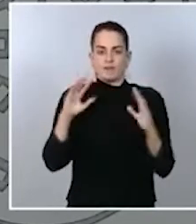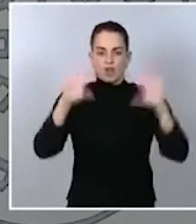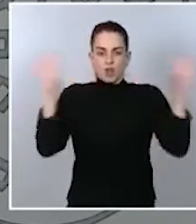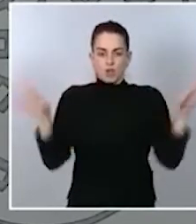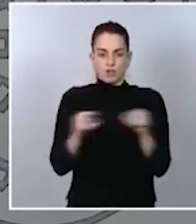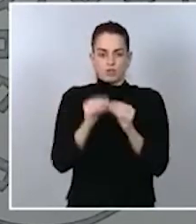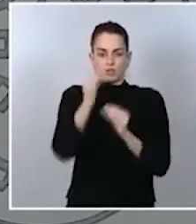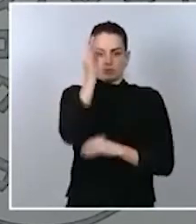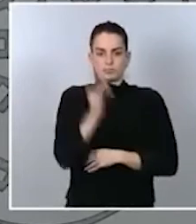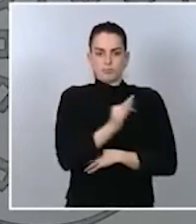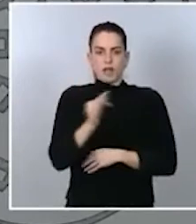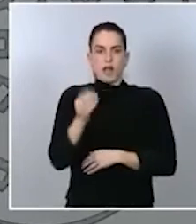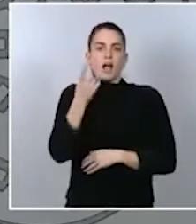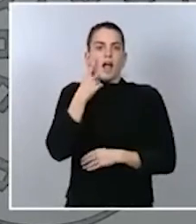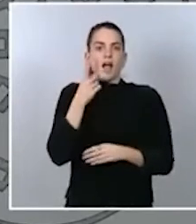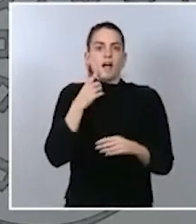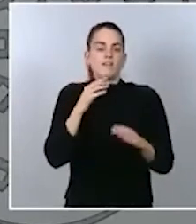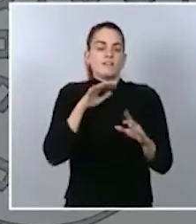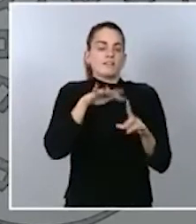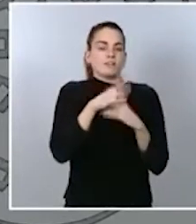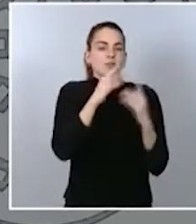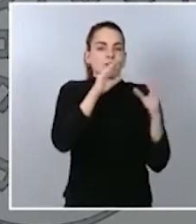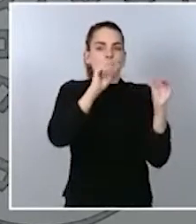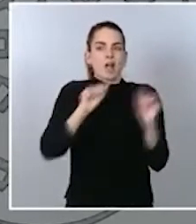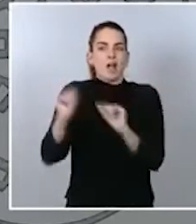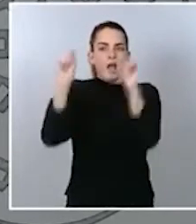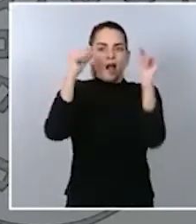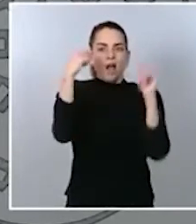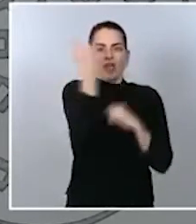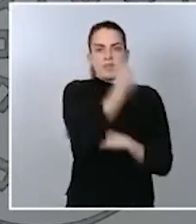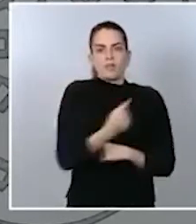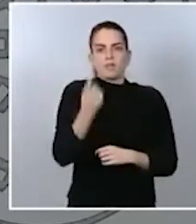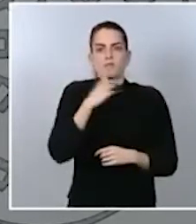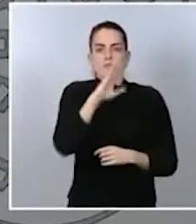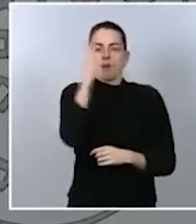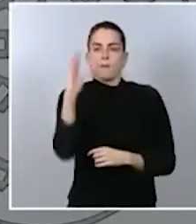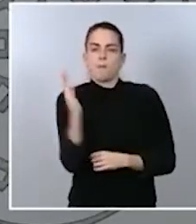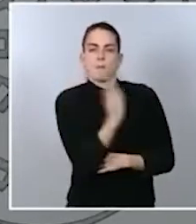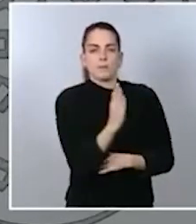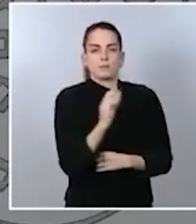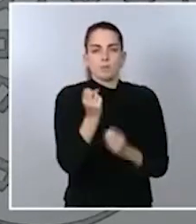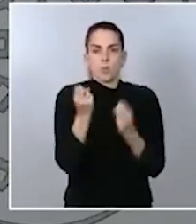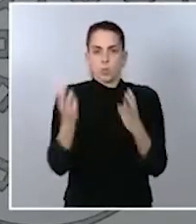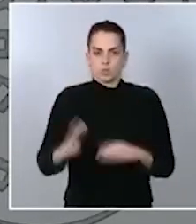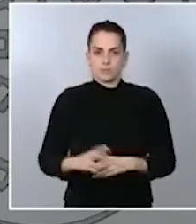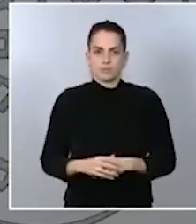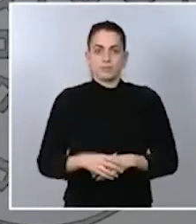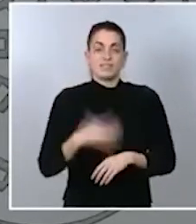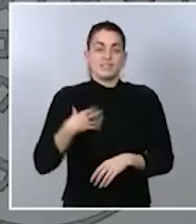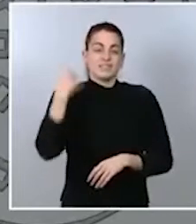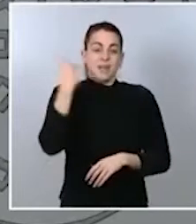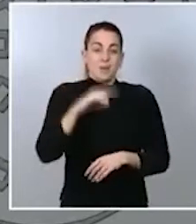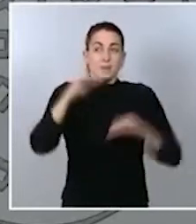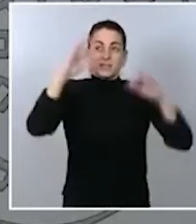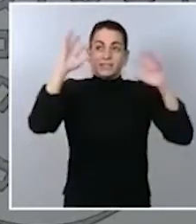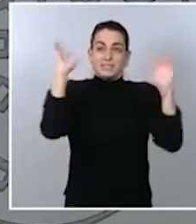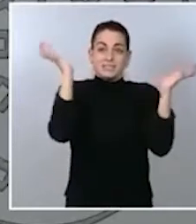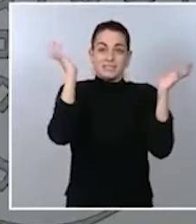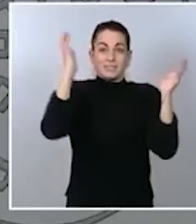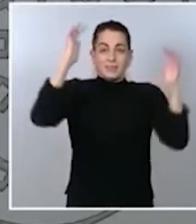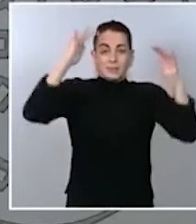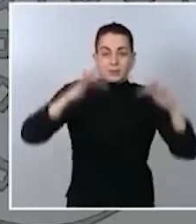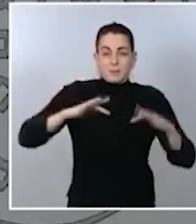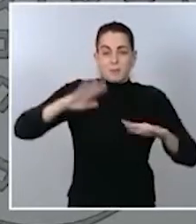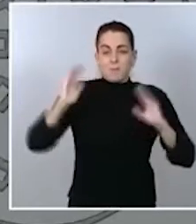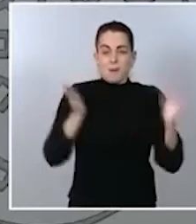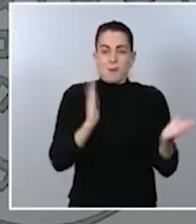circunstancias. Saben ustedes que la incidencia y el impacto que tienen los fenómenos meteorológicos son distintos, dependiendo de